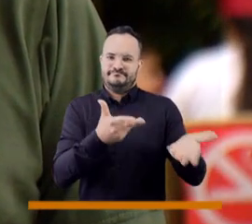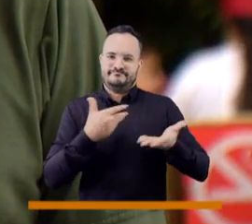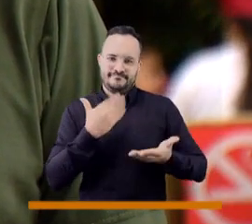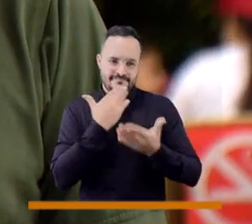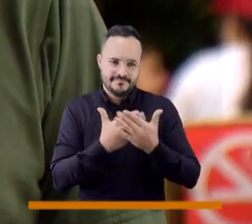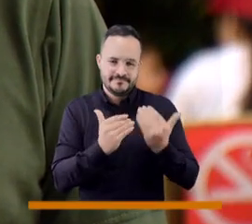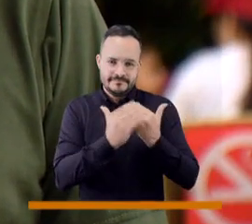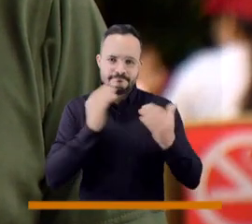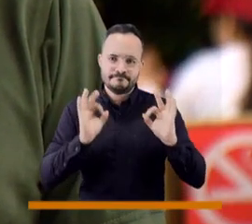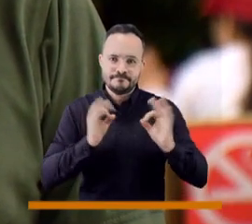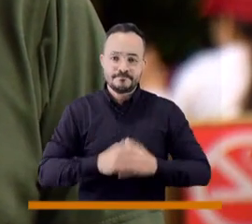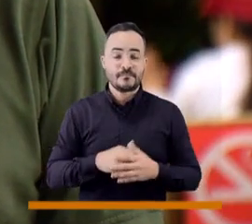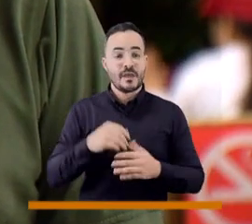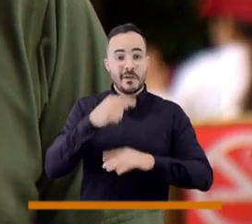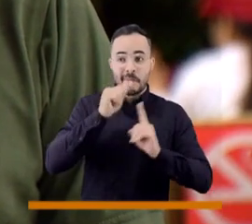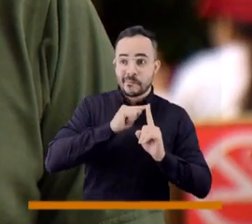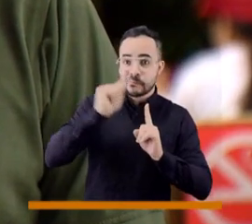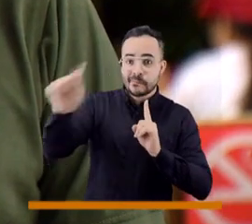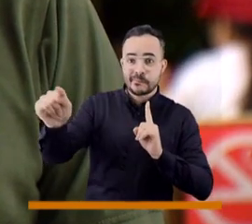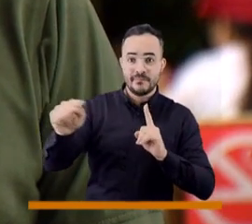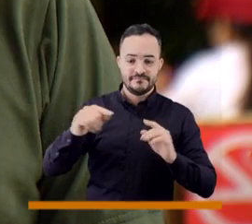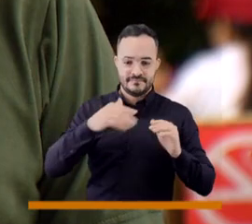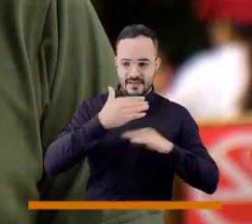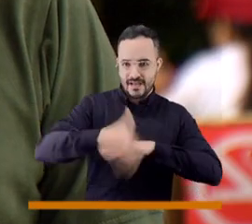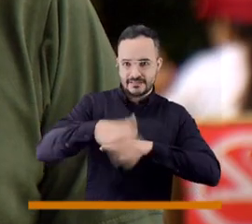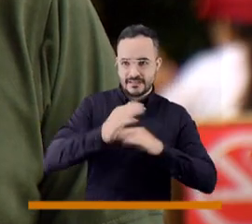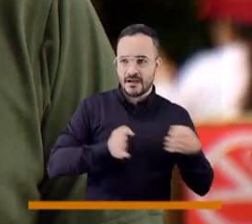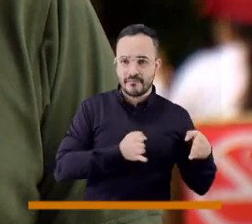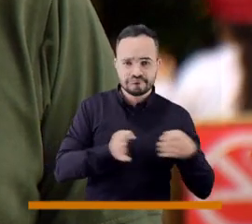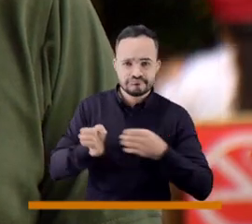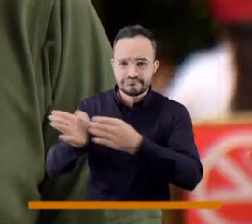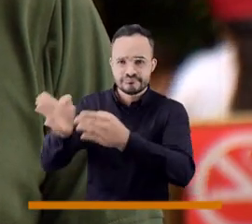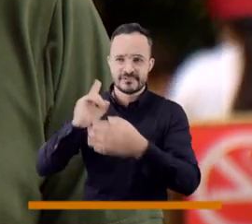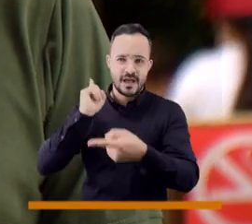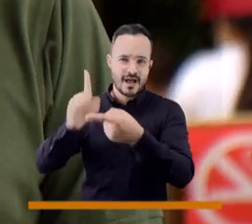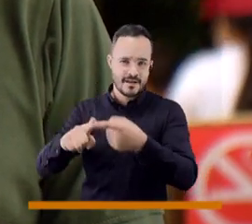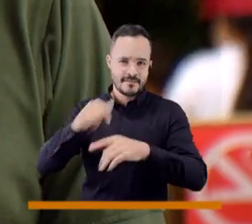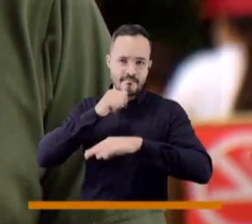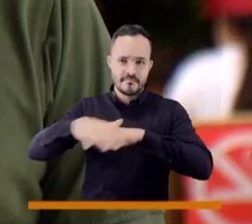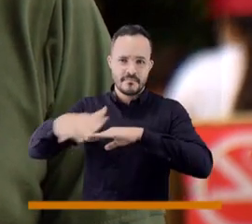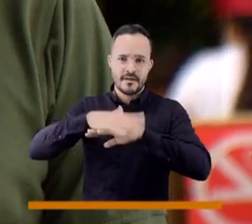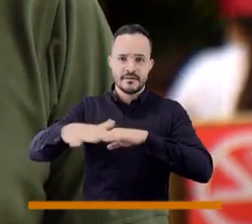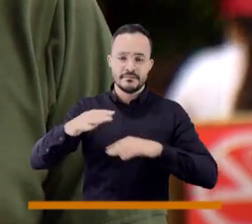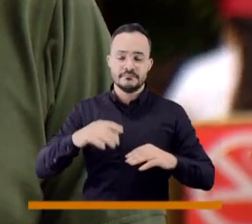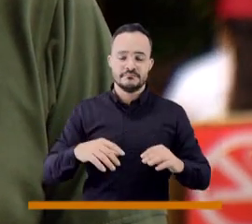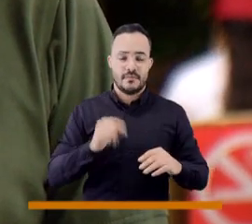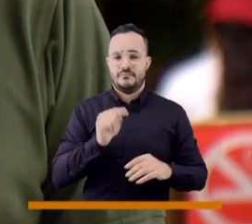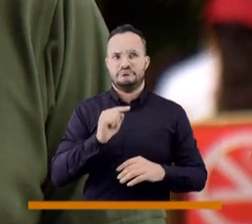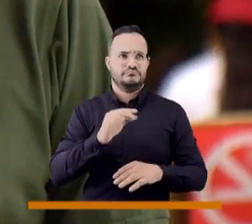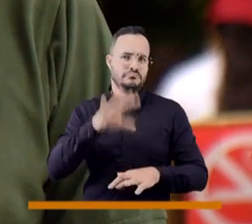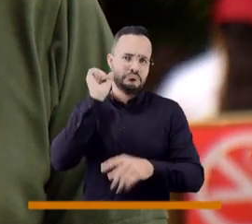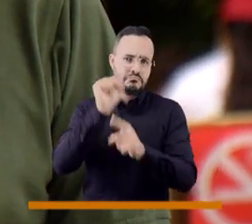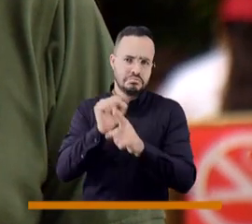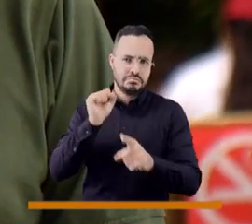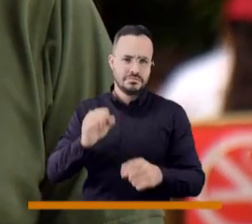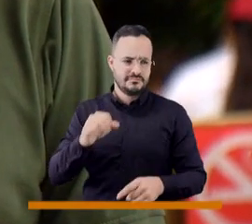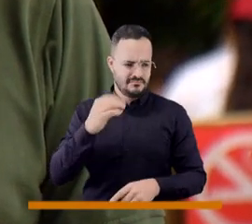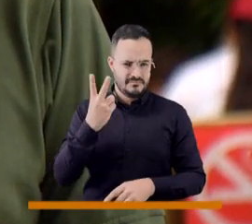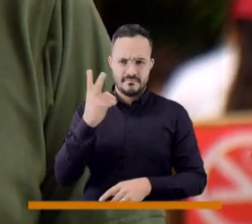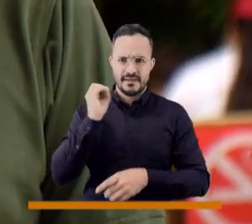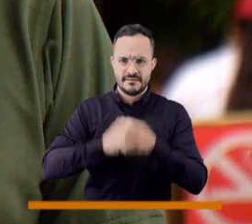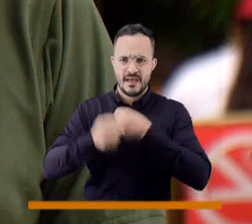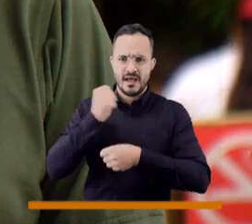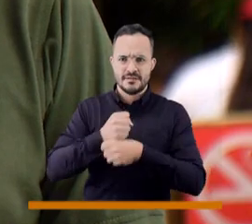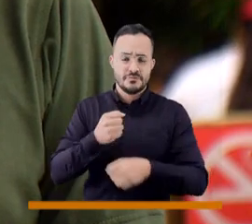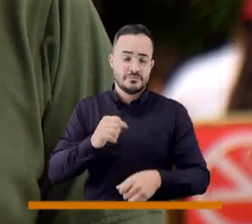Te cuento, la problemática de la vía, como tú lo mencionas, es una problemática que es una vía que literalmente está abandonada hace más o menos